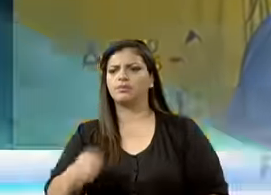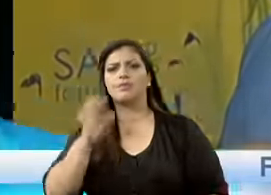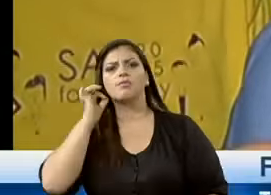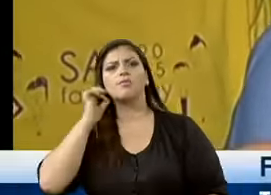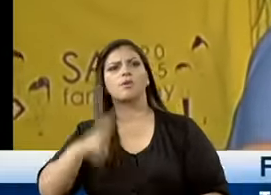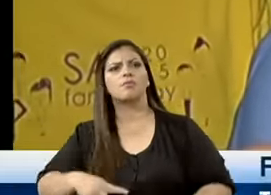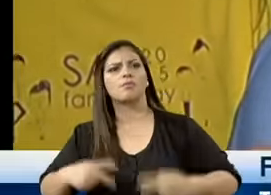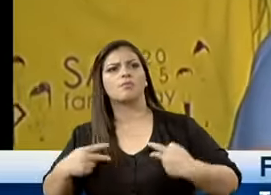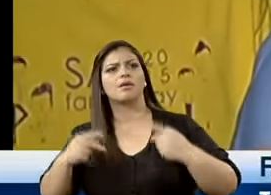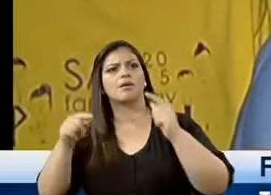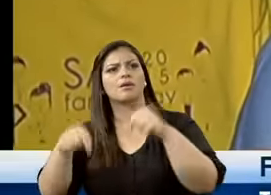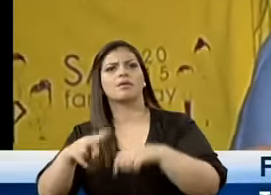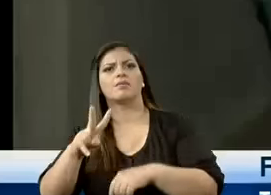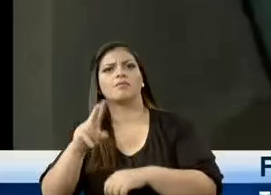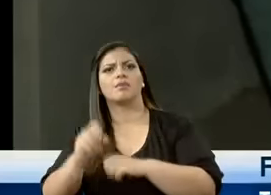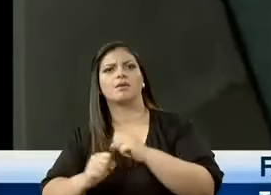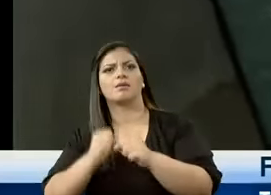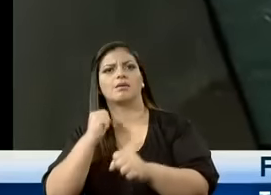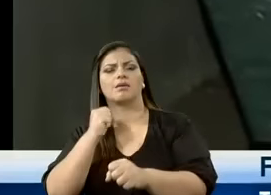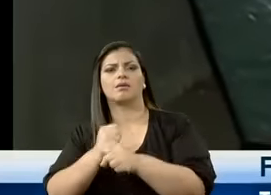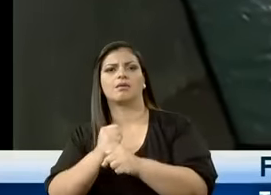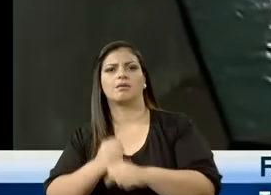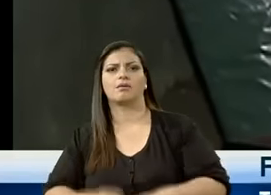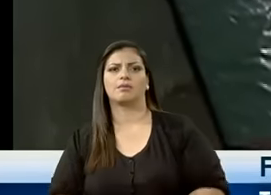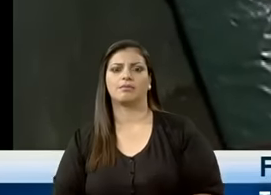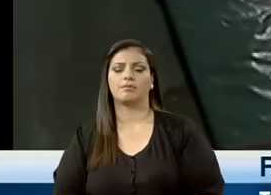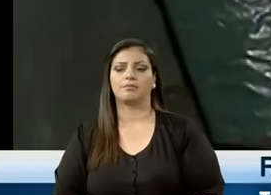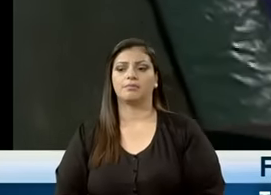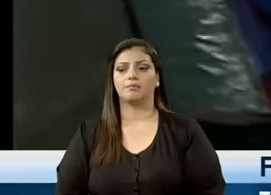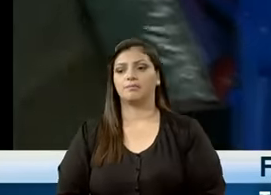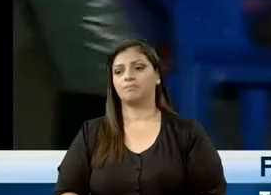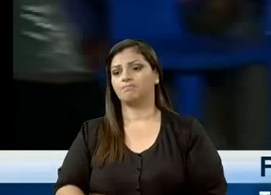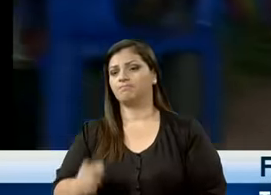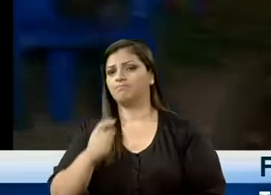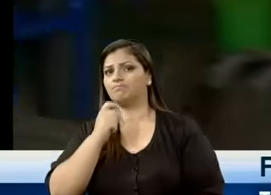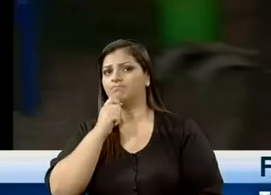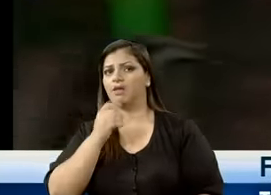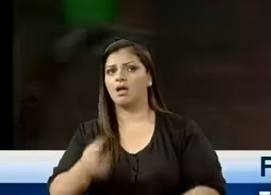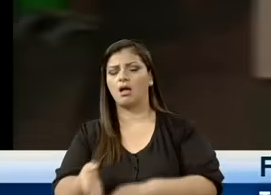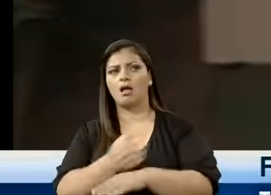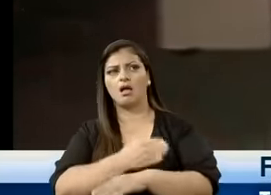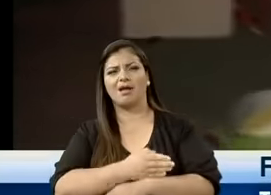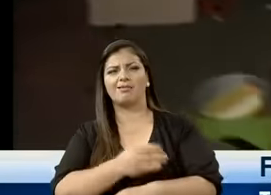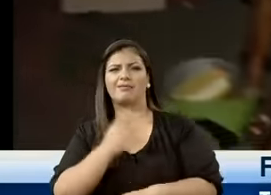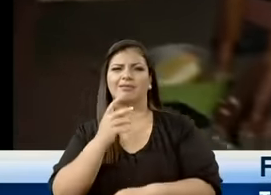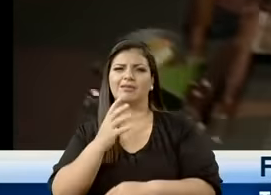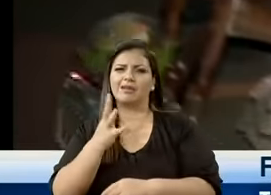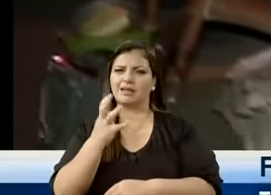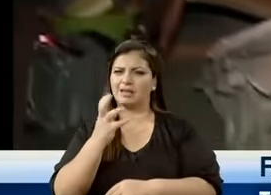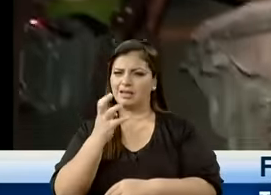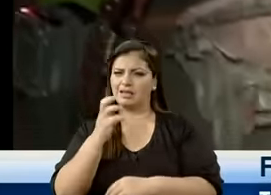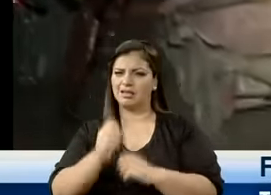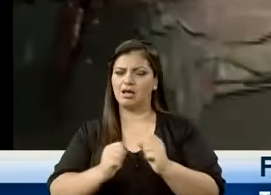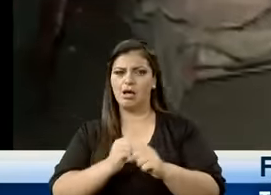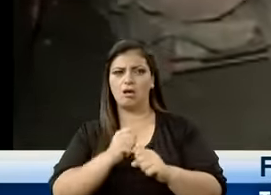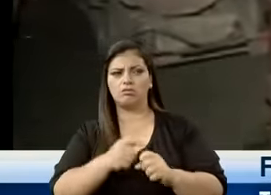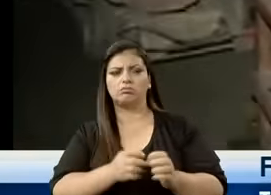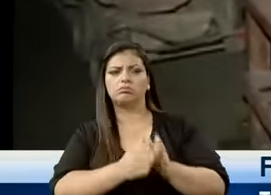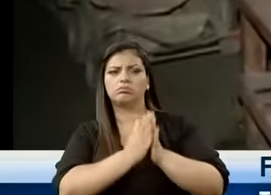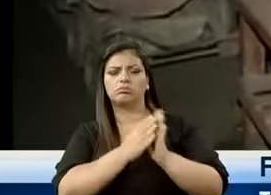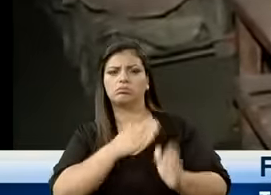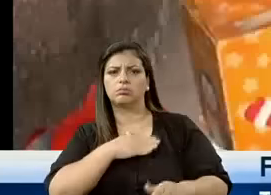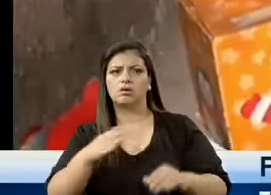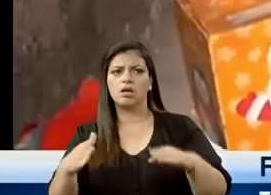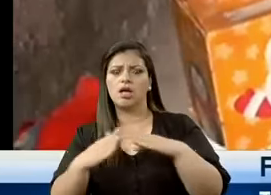dominio aplica a partir de los 15 años, cosa que por desconocimiento nunca aplicó la señora. Vamos a hacer una campaña, bingo benéfico, al interno